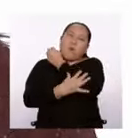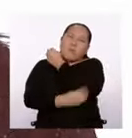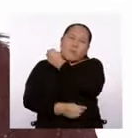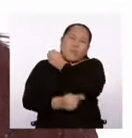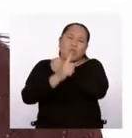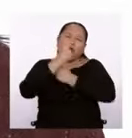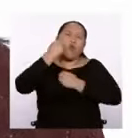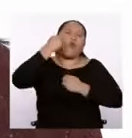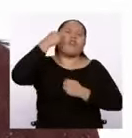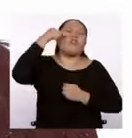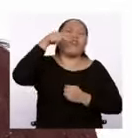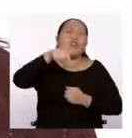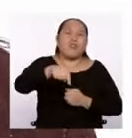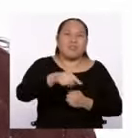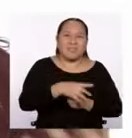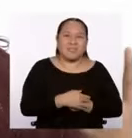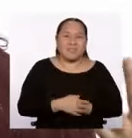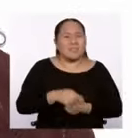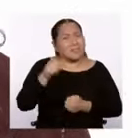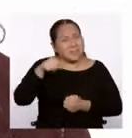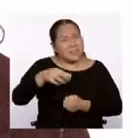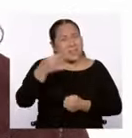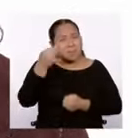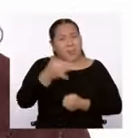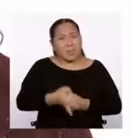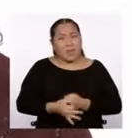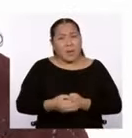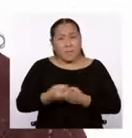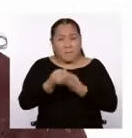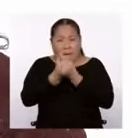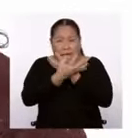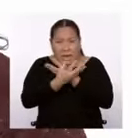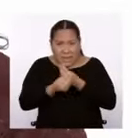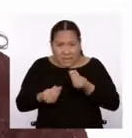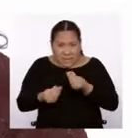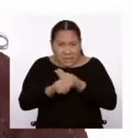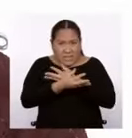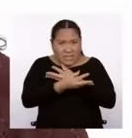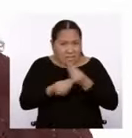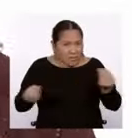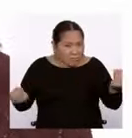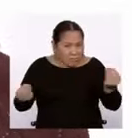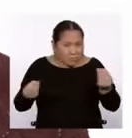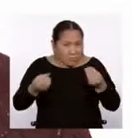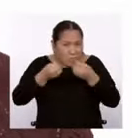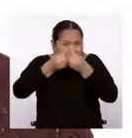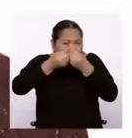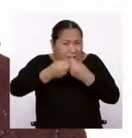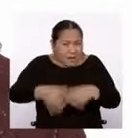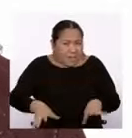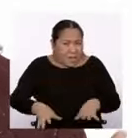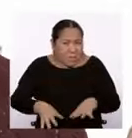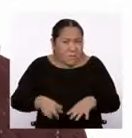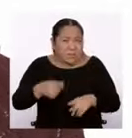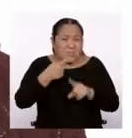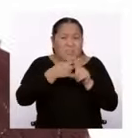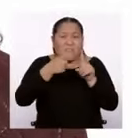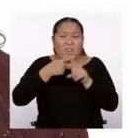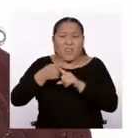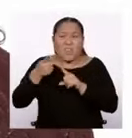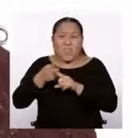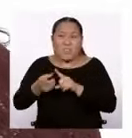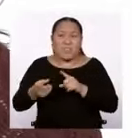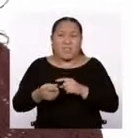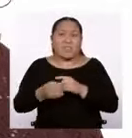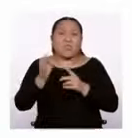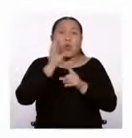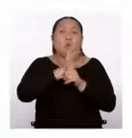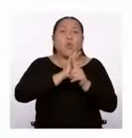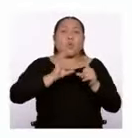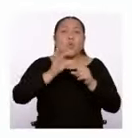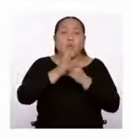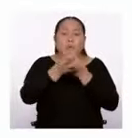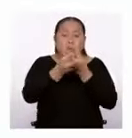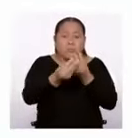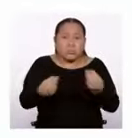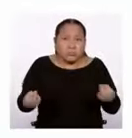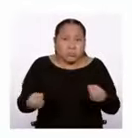sentido porque perdemos nuestra diversidad, que es justamente lo que nos hace un país único.